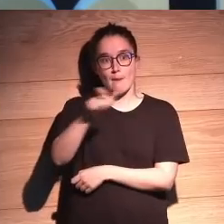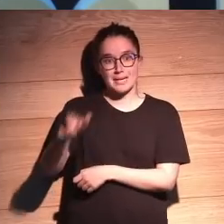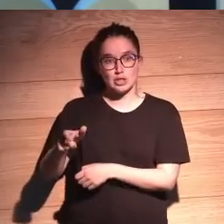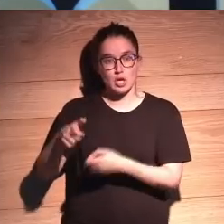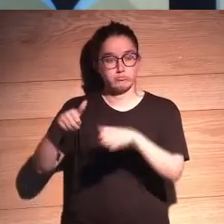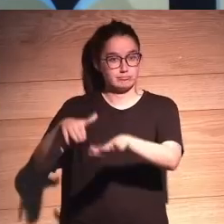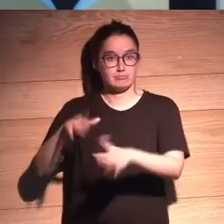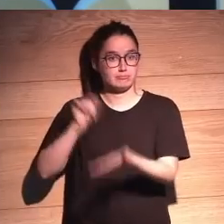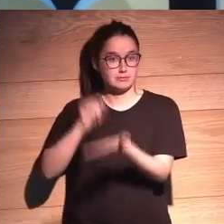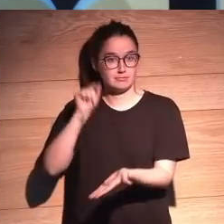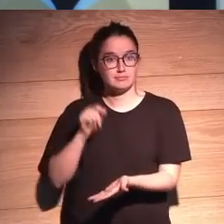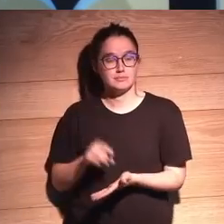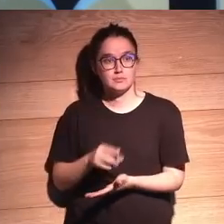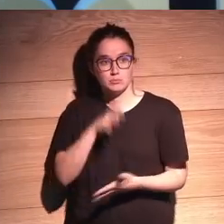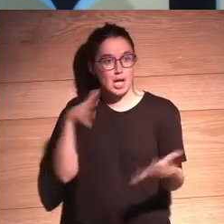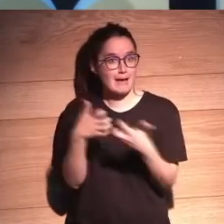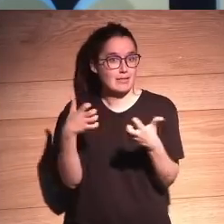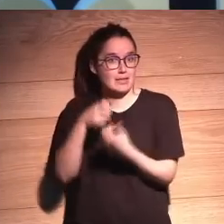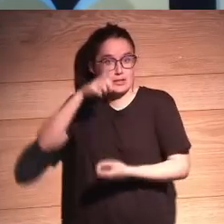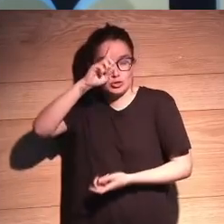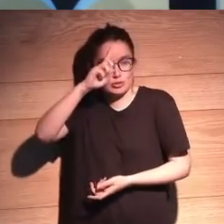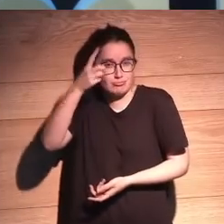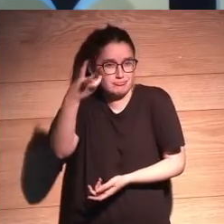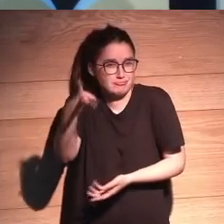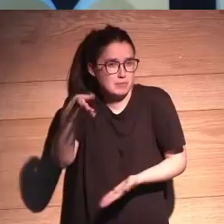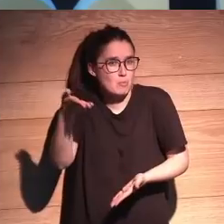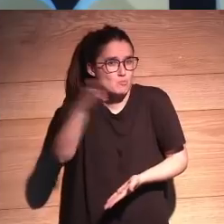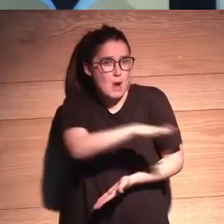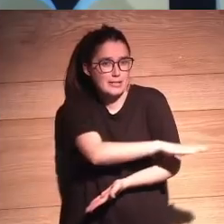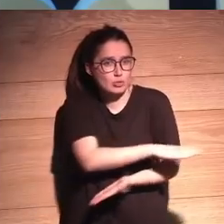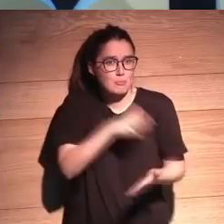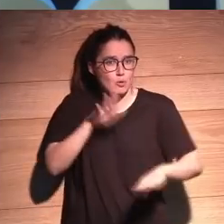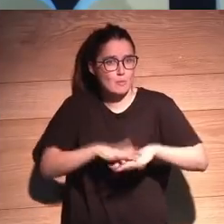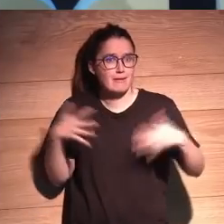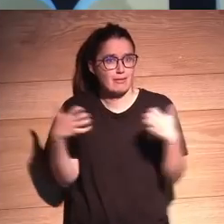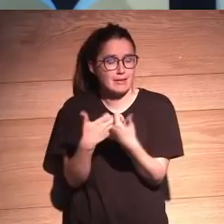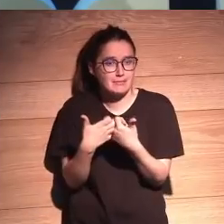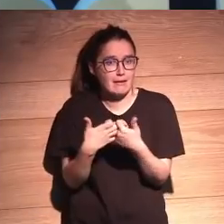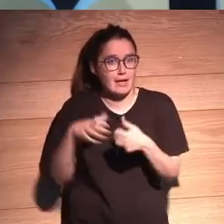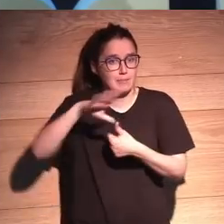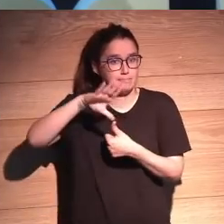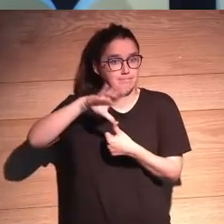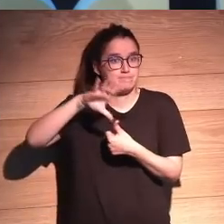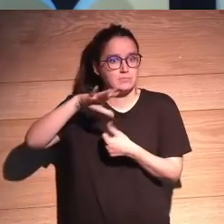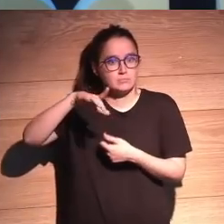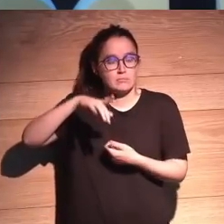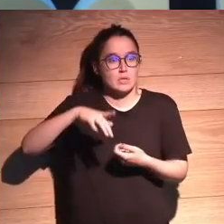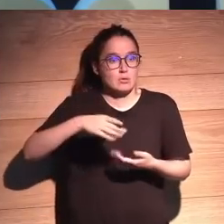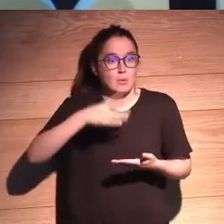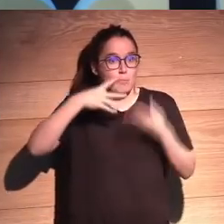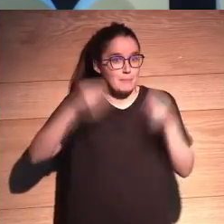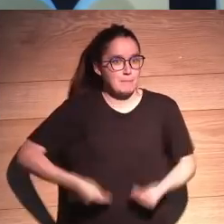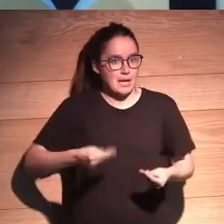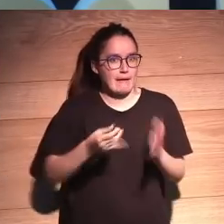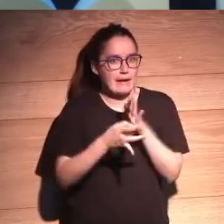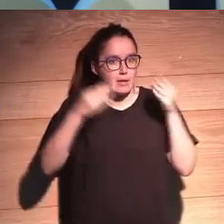acabaría rápido. Porque hay decenas de miles de muertos en accidentes de tráfico en Norteamérica. No somos particularmente buenos